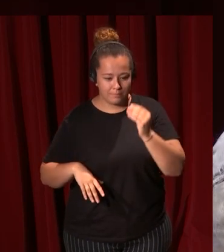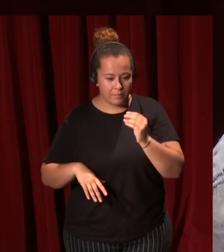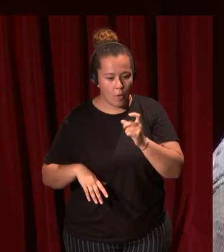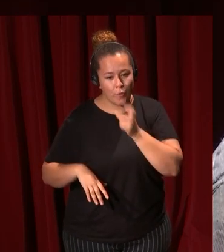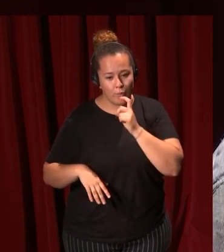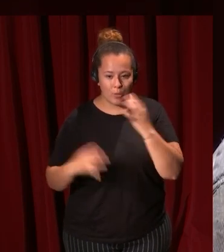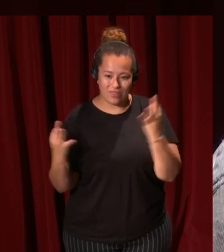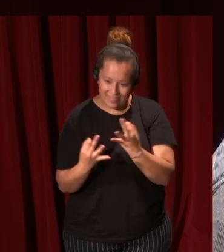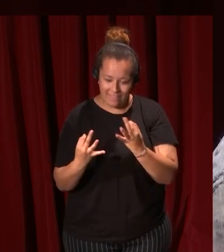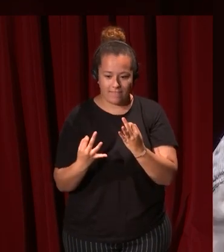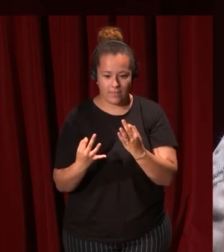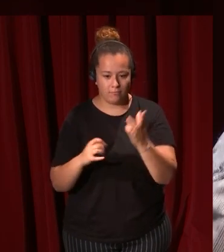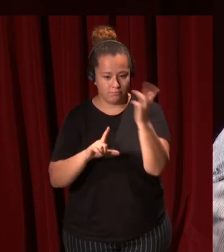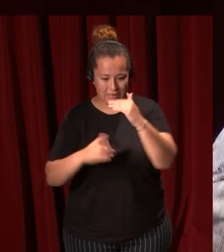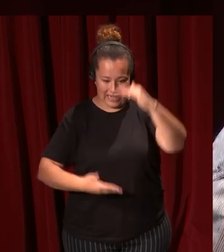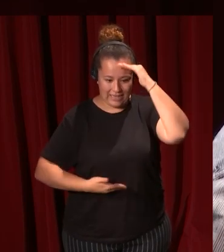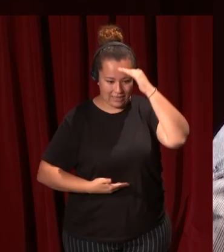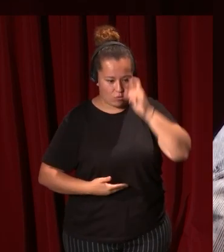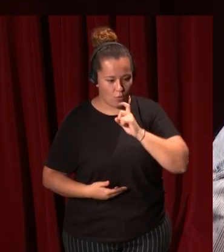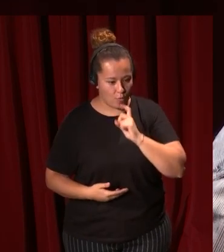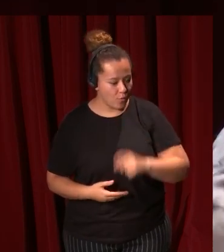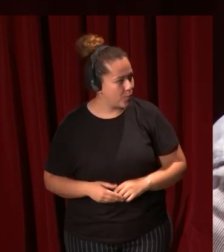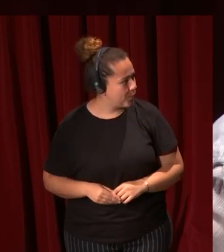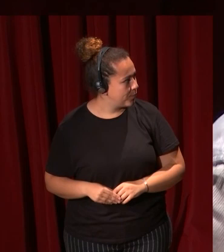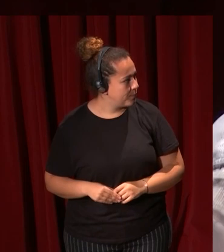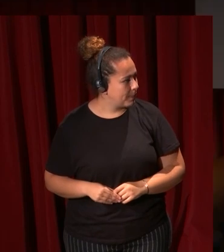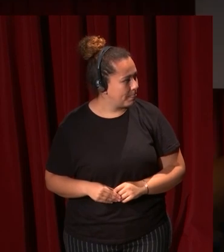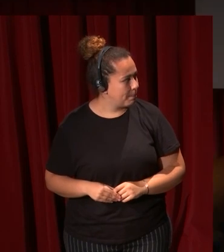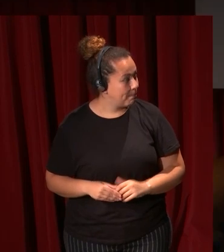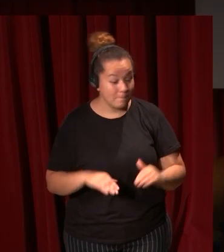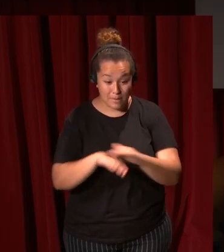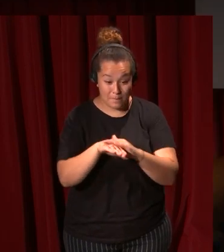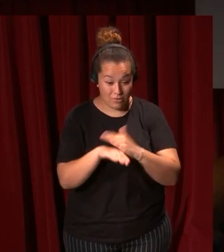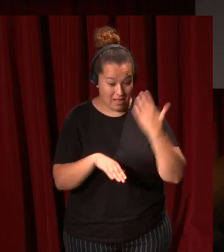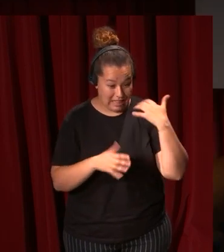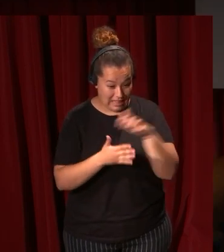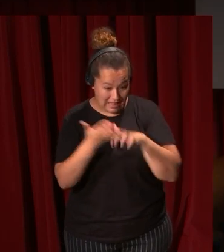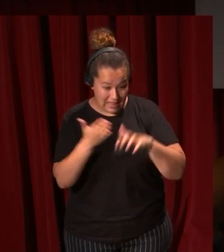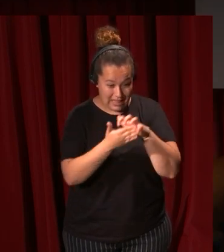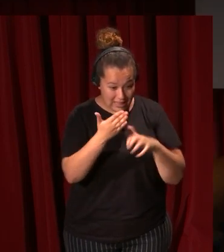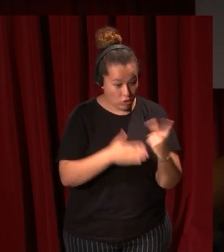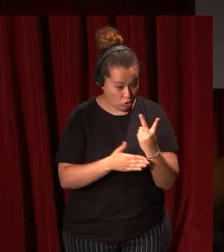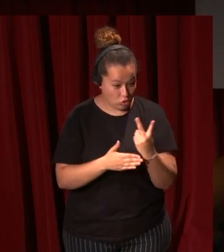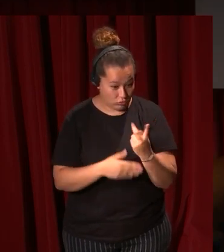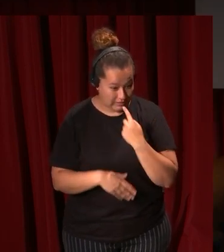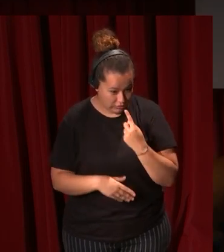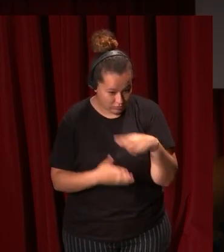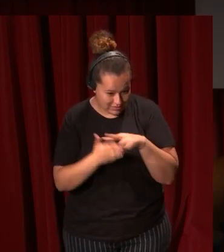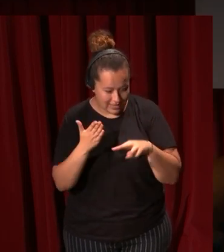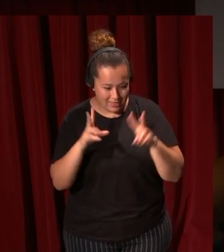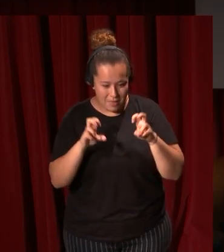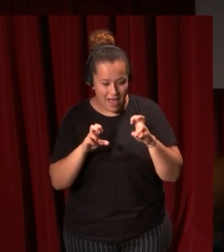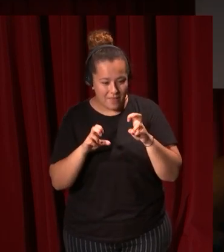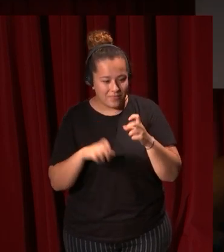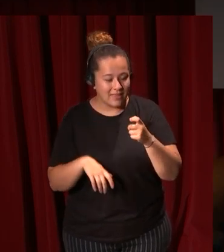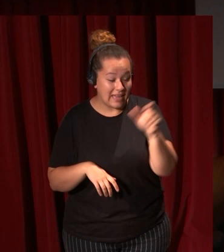de pintarse un retrato perdón los dos textos que os dije que os iba a leer de lo italiano que os hablan de una noción